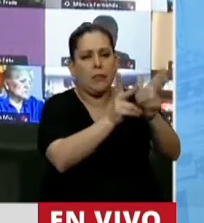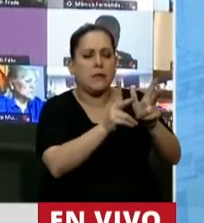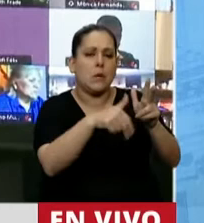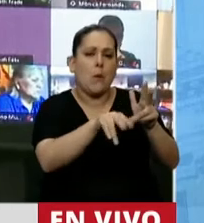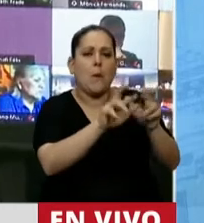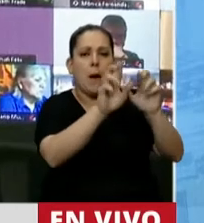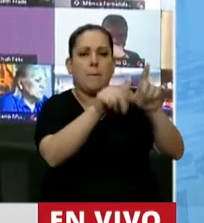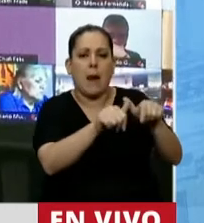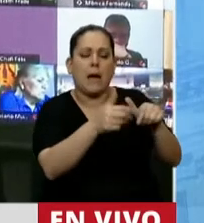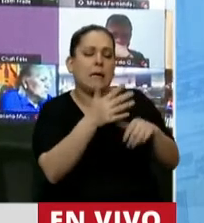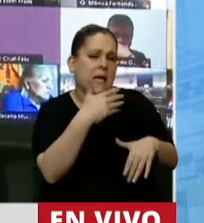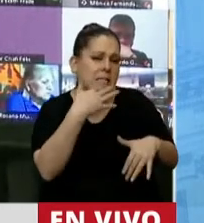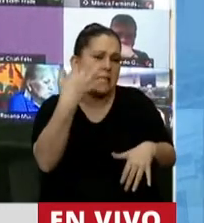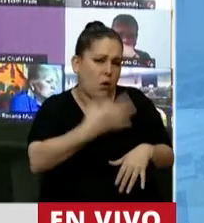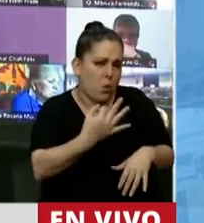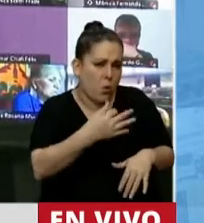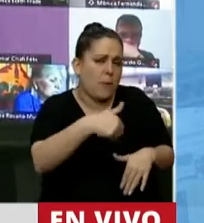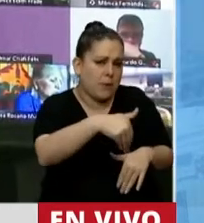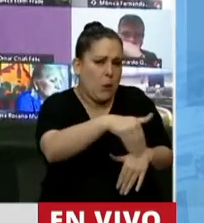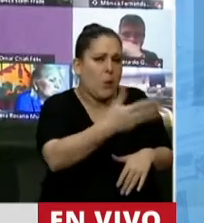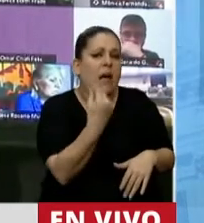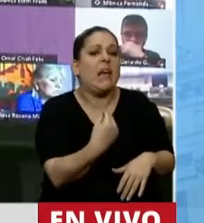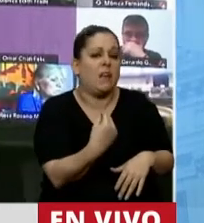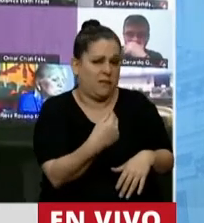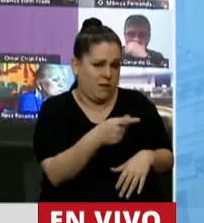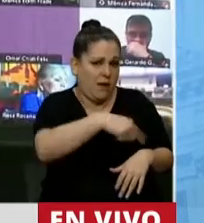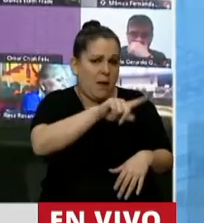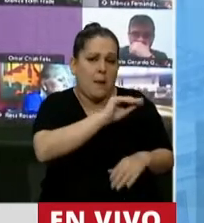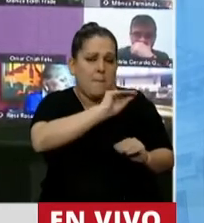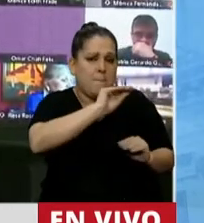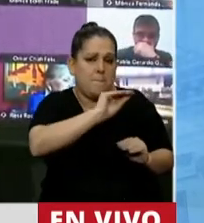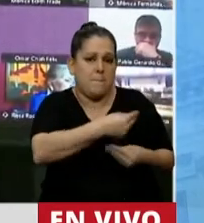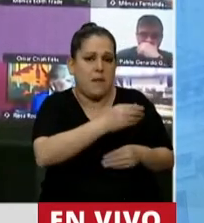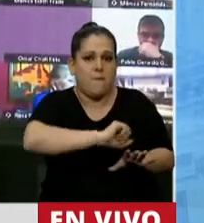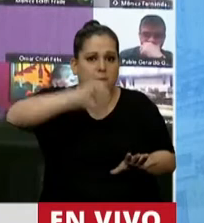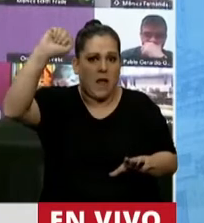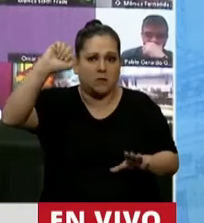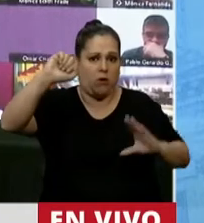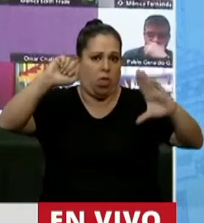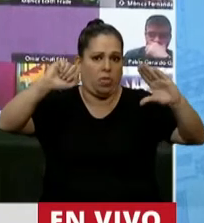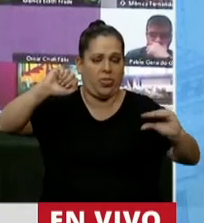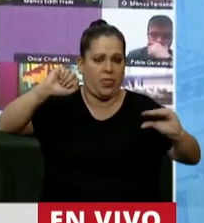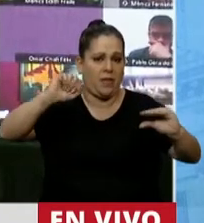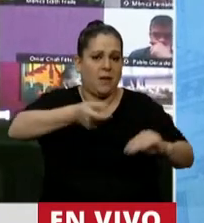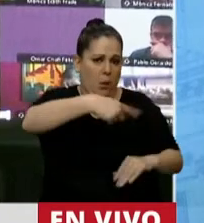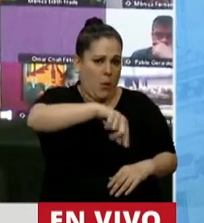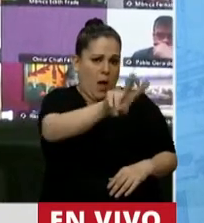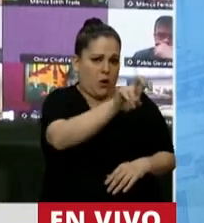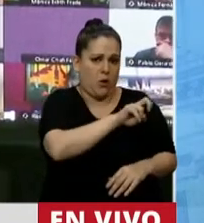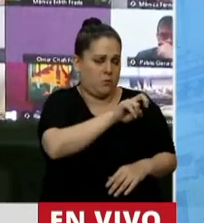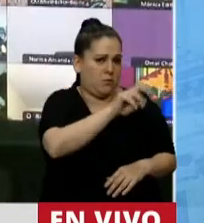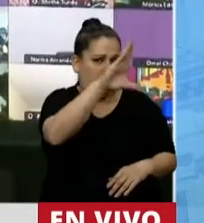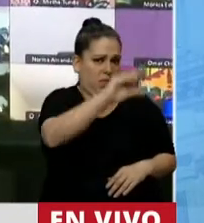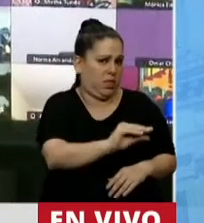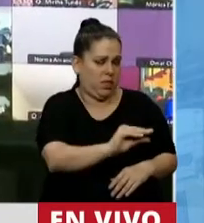seguramente lo que les está haciendo es que pierdan contra la inflación. Van a ganar menos los jubilados.